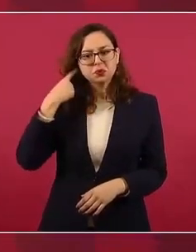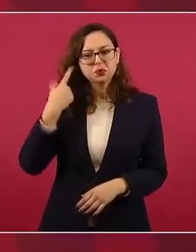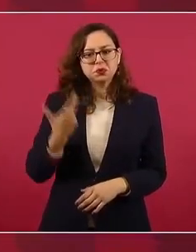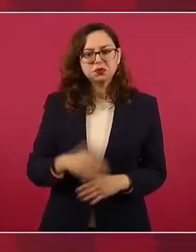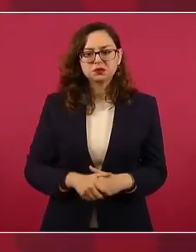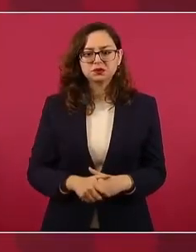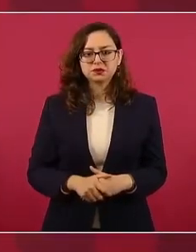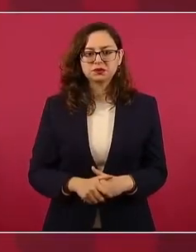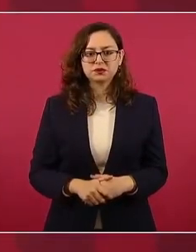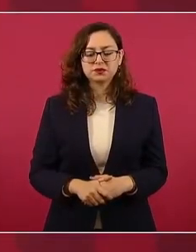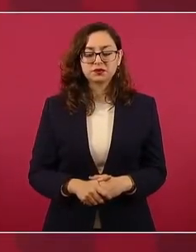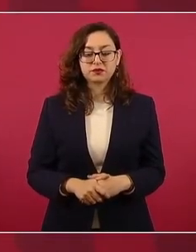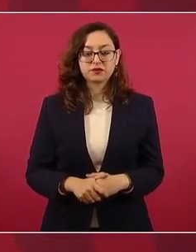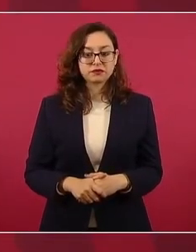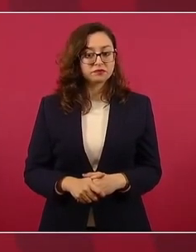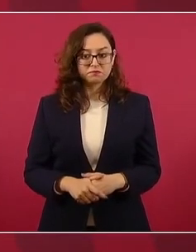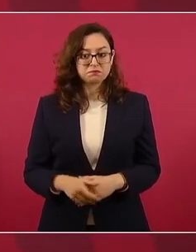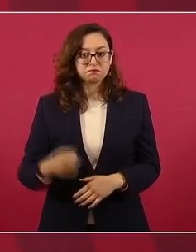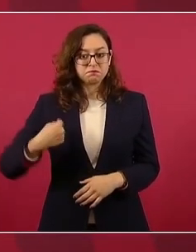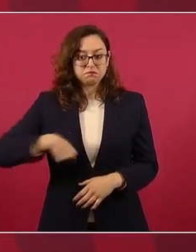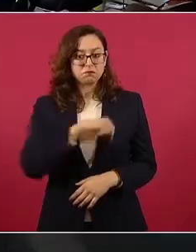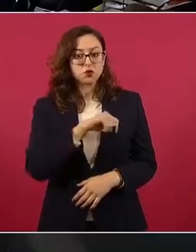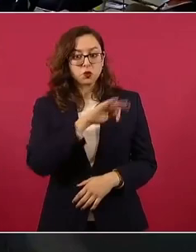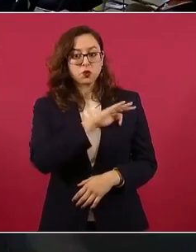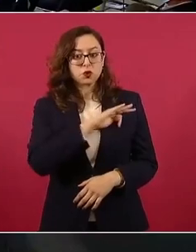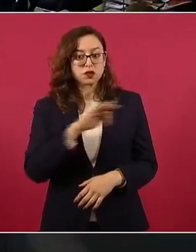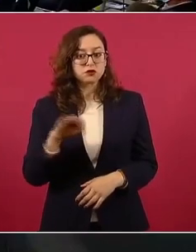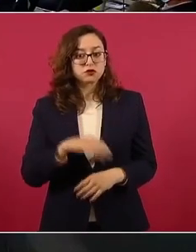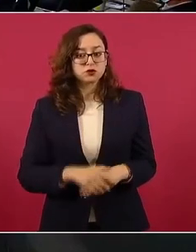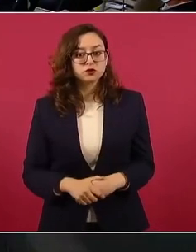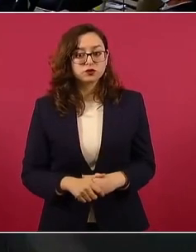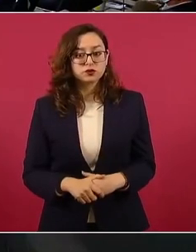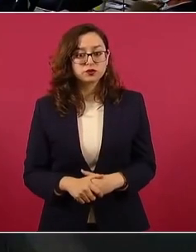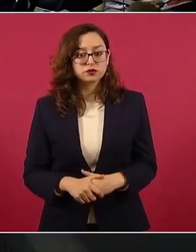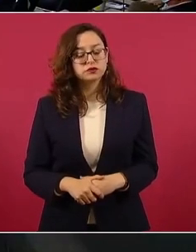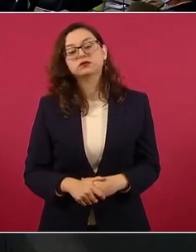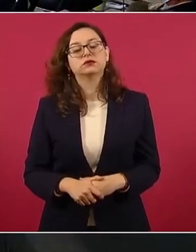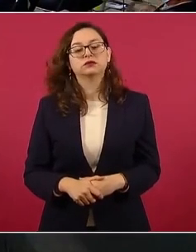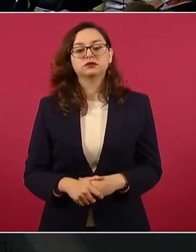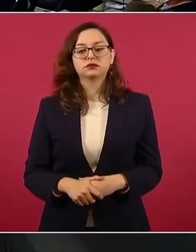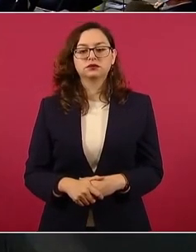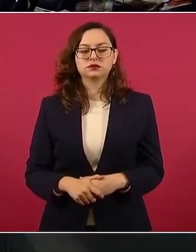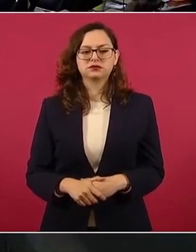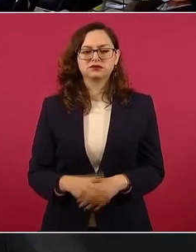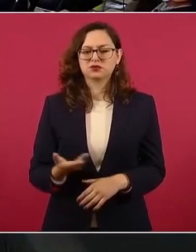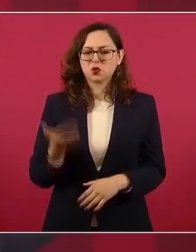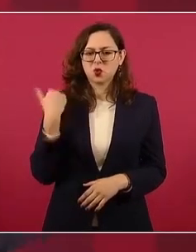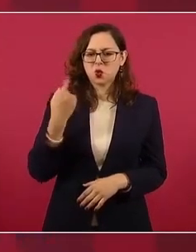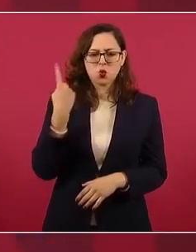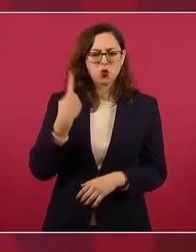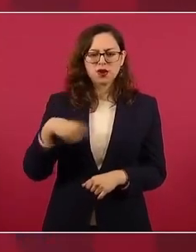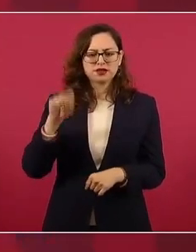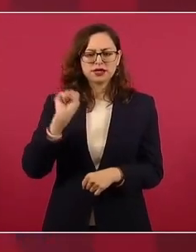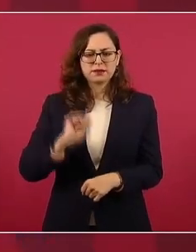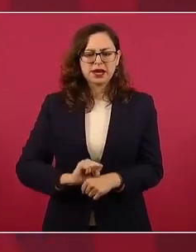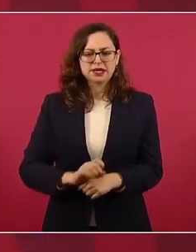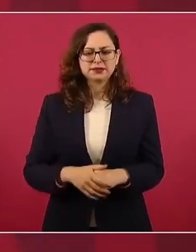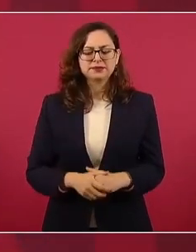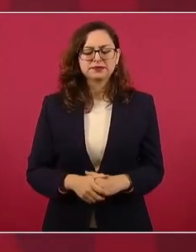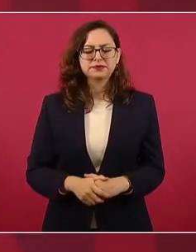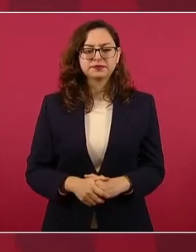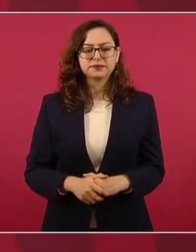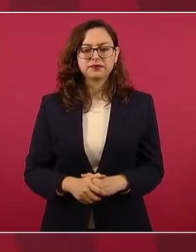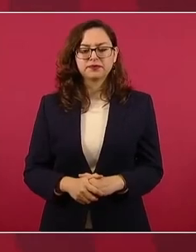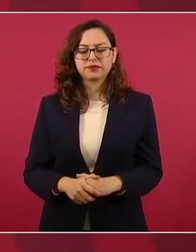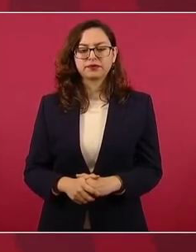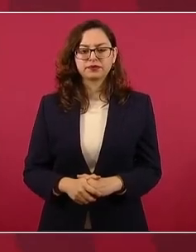facultad para hacerlo. ¿Cuándo se hicieron las obras? Desde hace una semana aproximadamente y